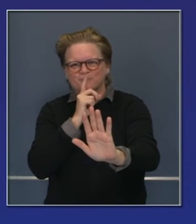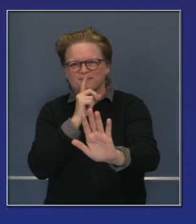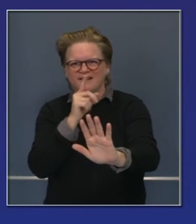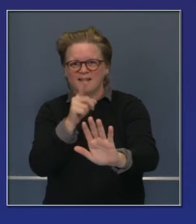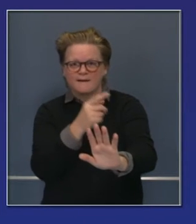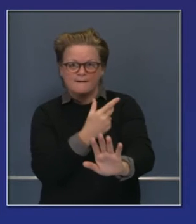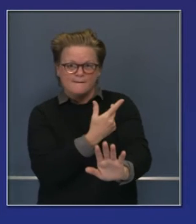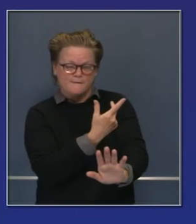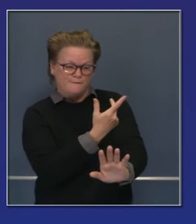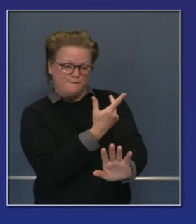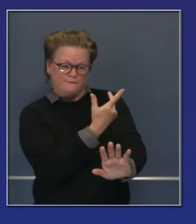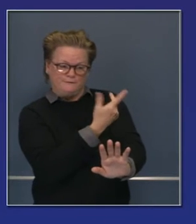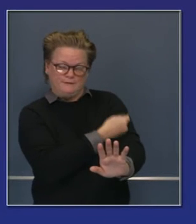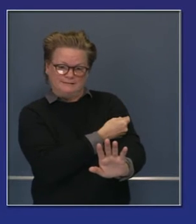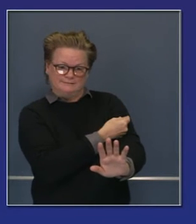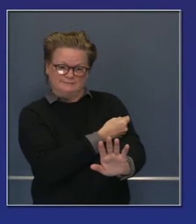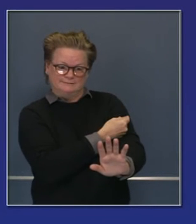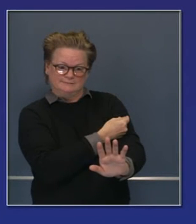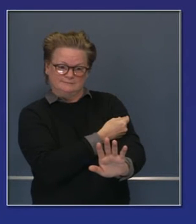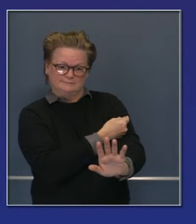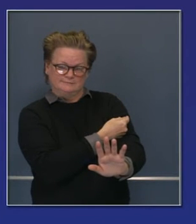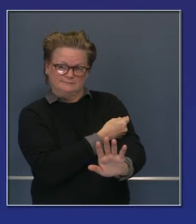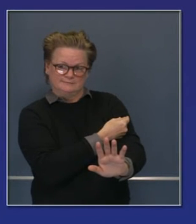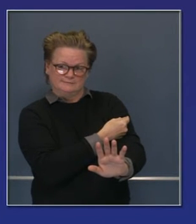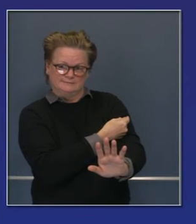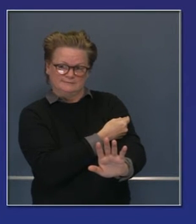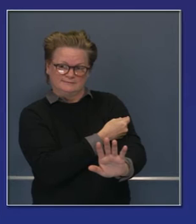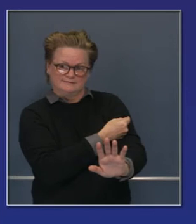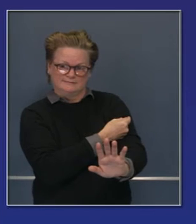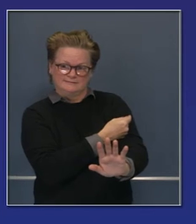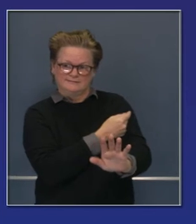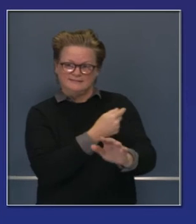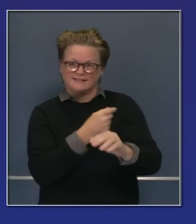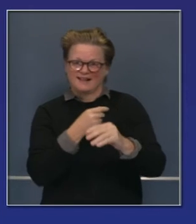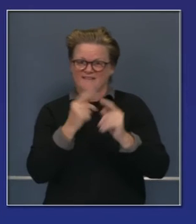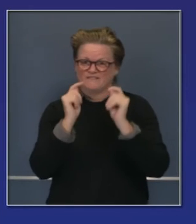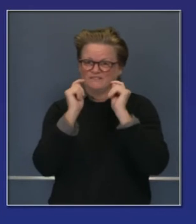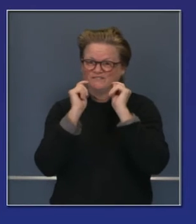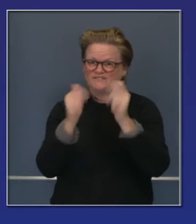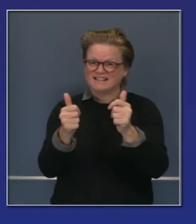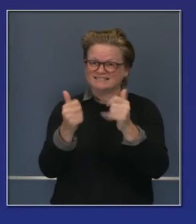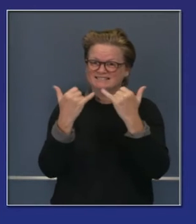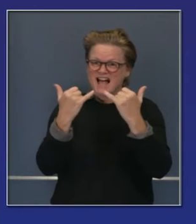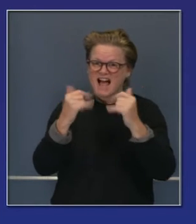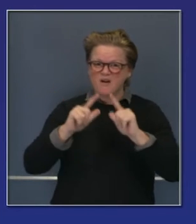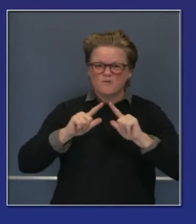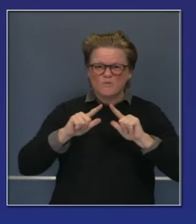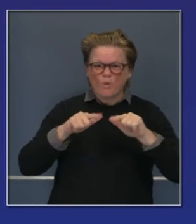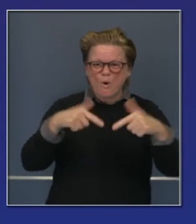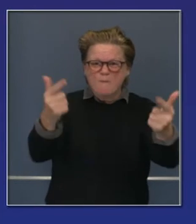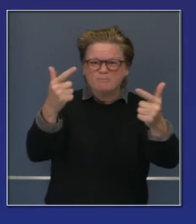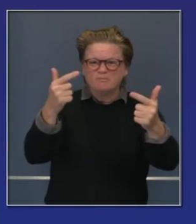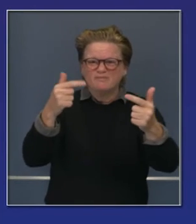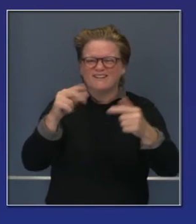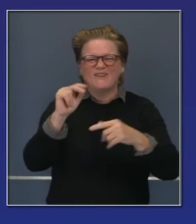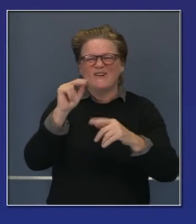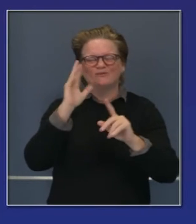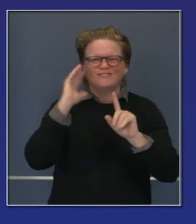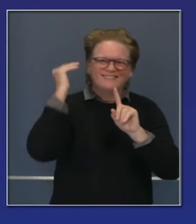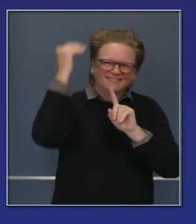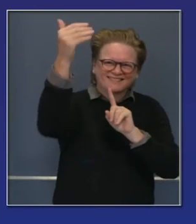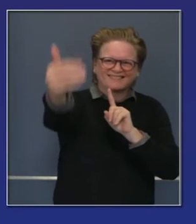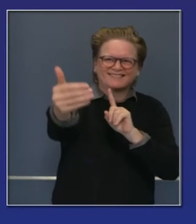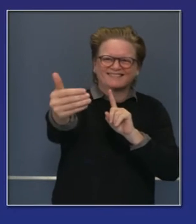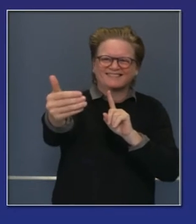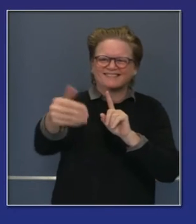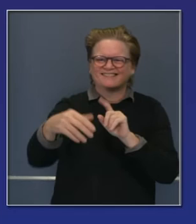vacuna. Esta vacuna no estará disponible de inmediato para distribución masiva, no solo Pfizer, también otras compañías,